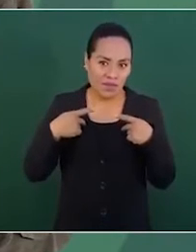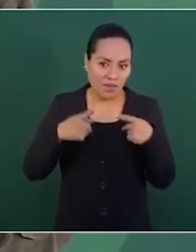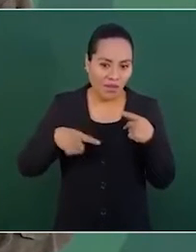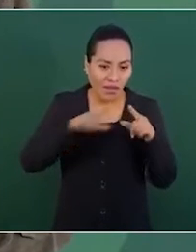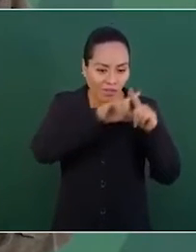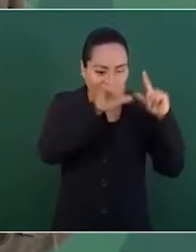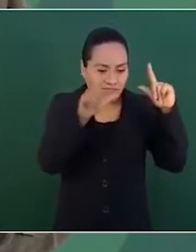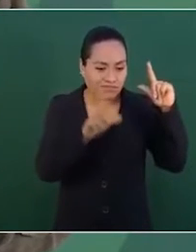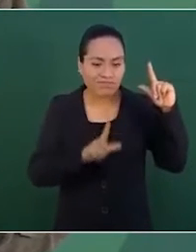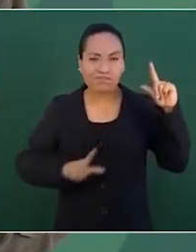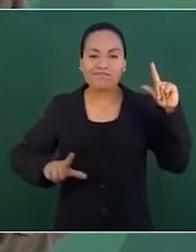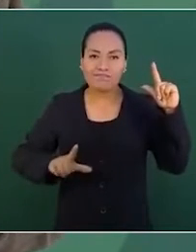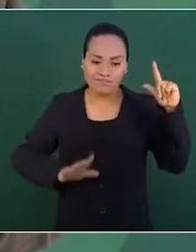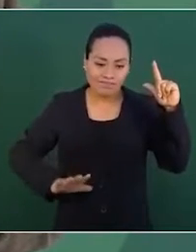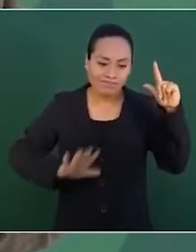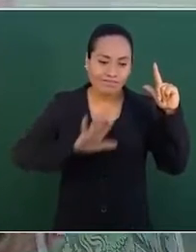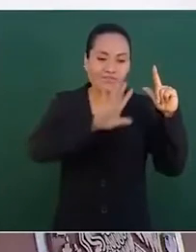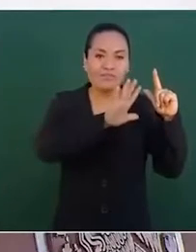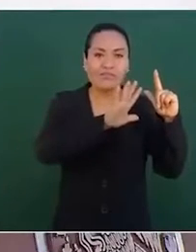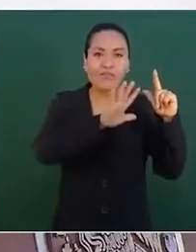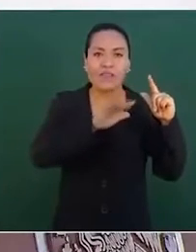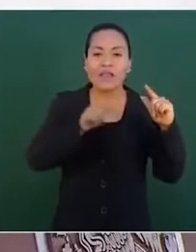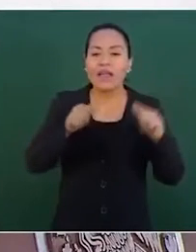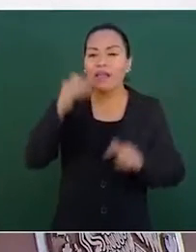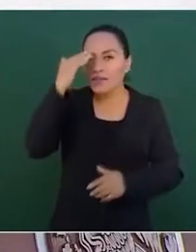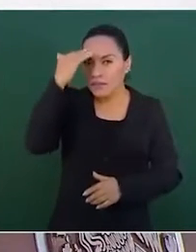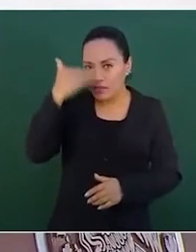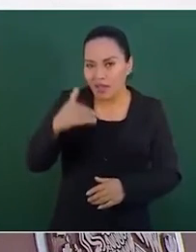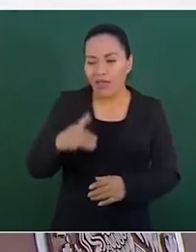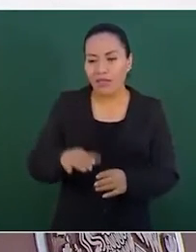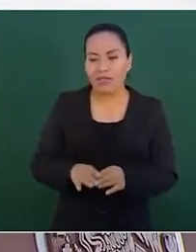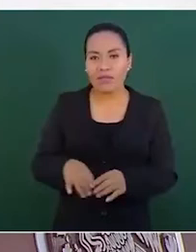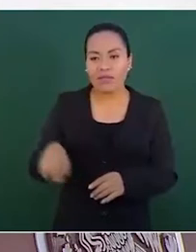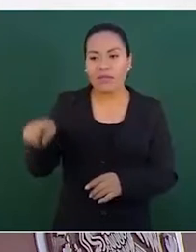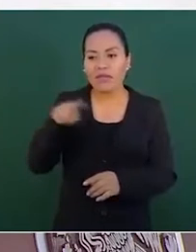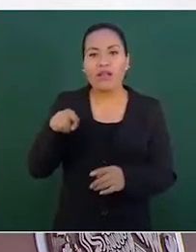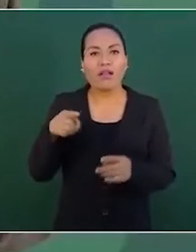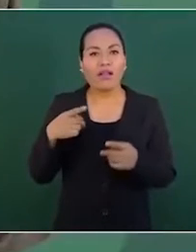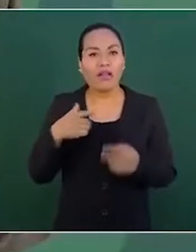el pueblo es sabio, se burlan cuando digo eso,